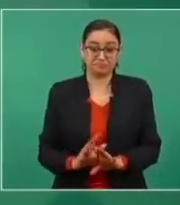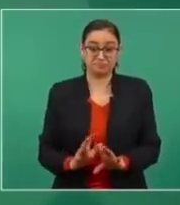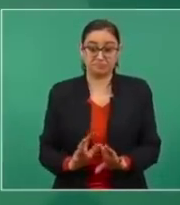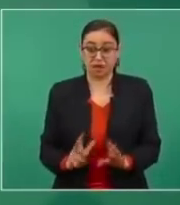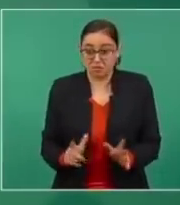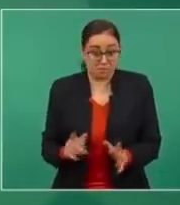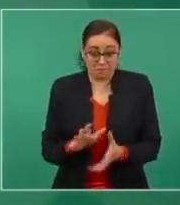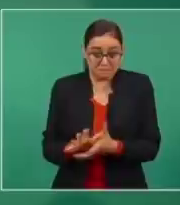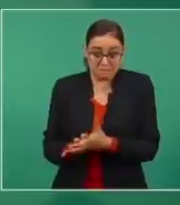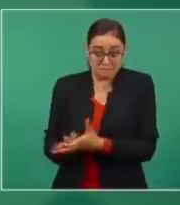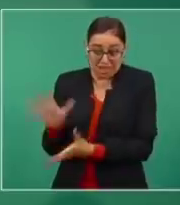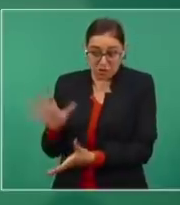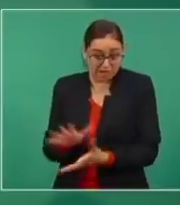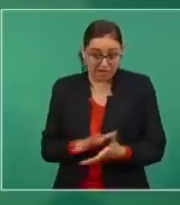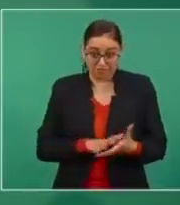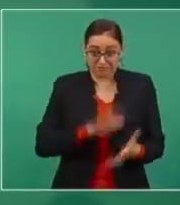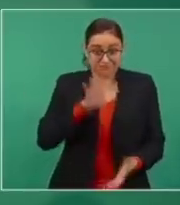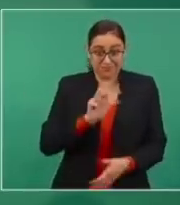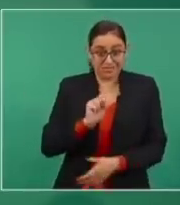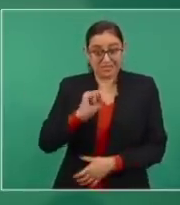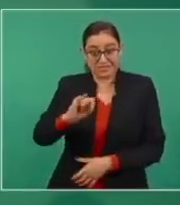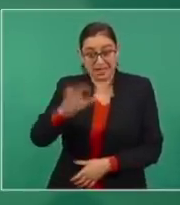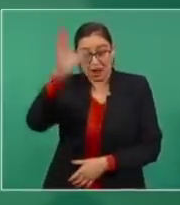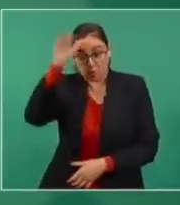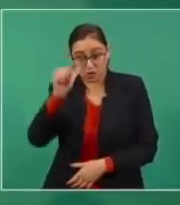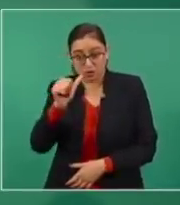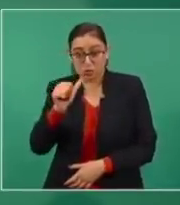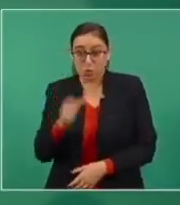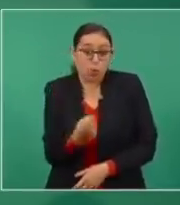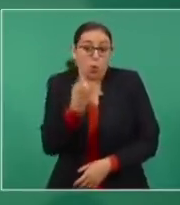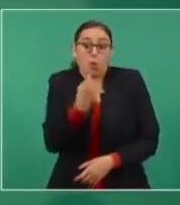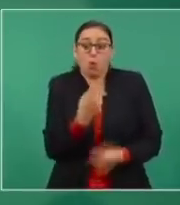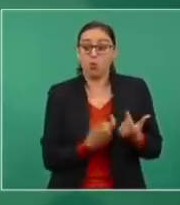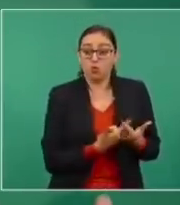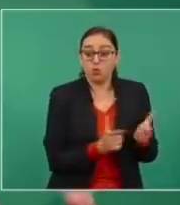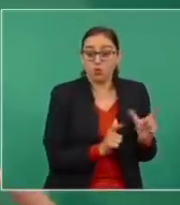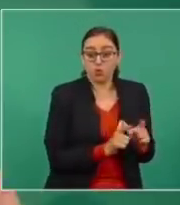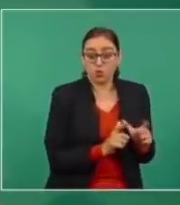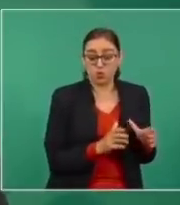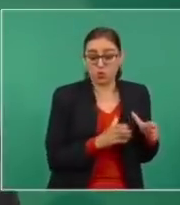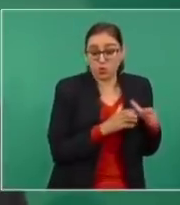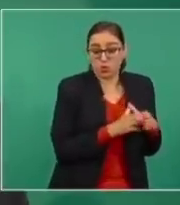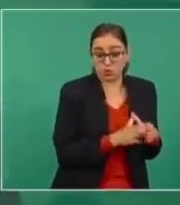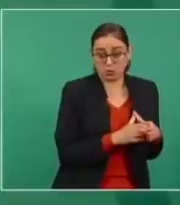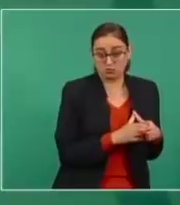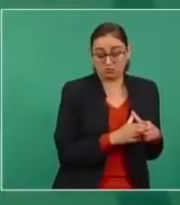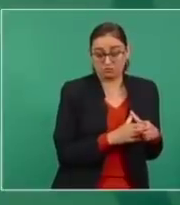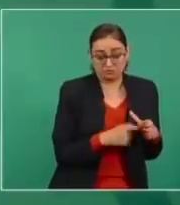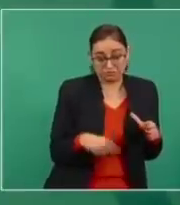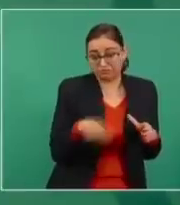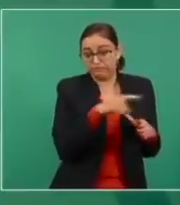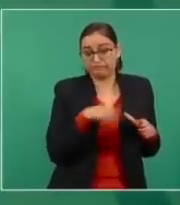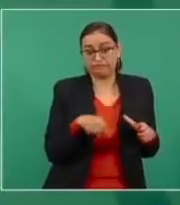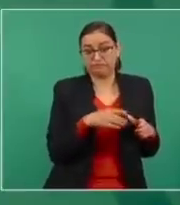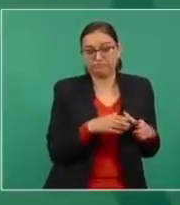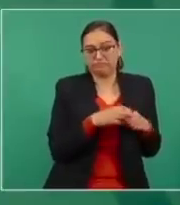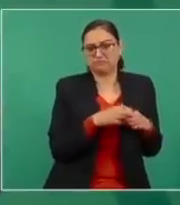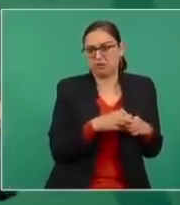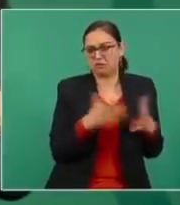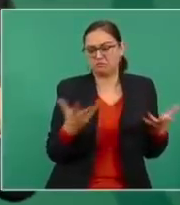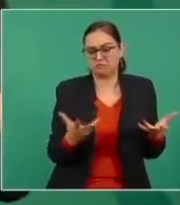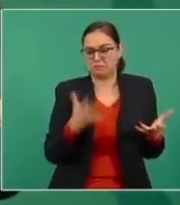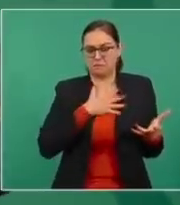la mayoría, y que este grupo que se siente afectado en sus